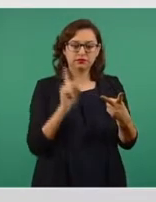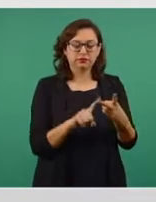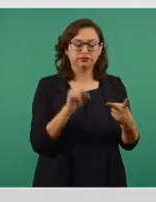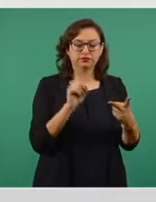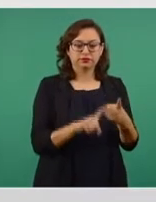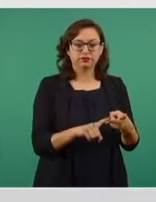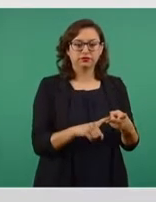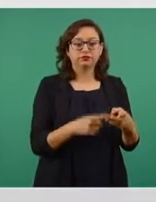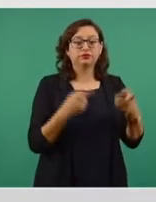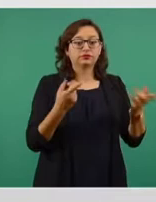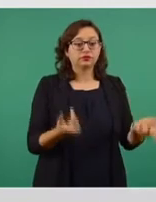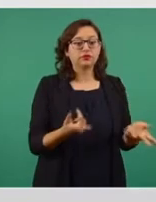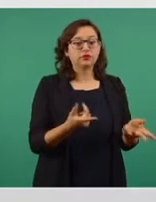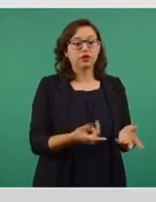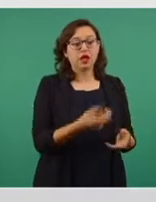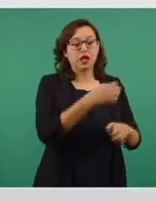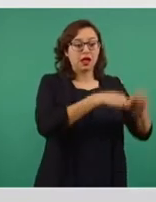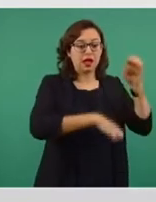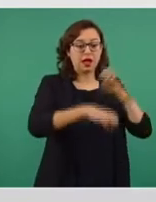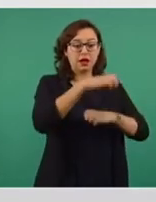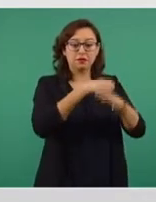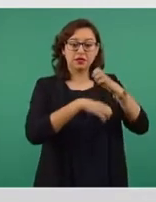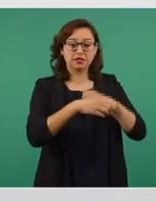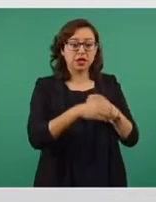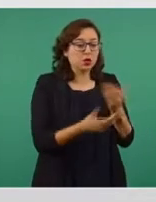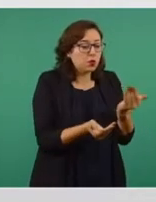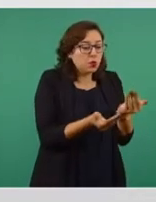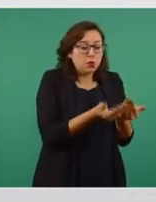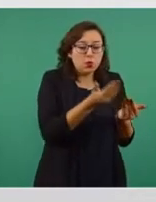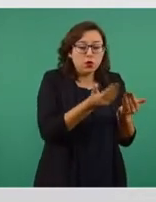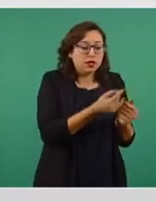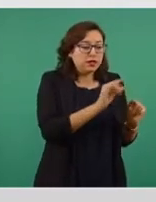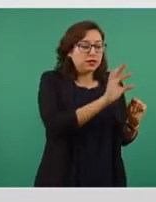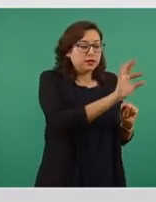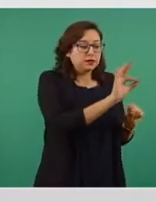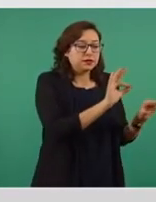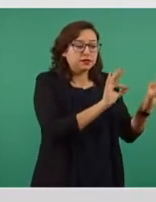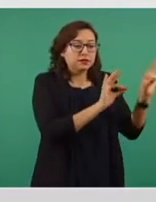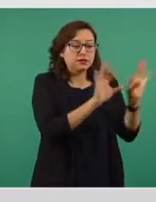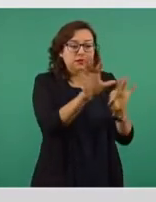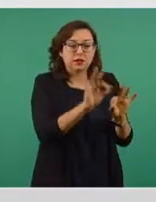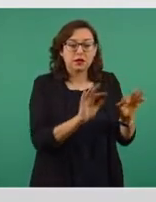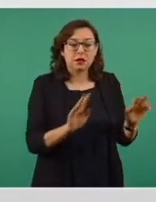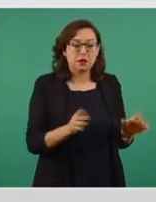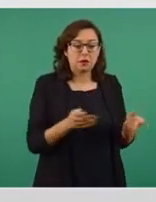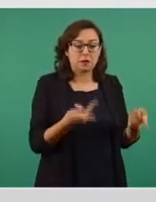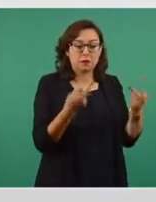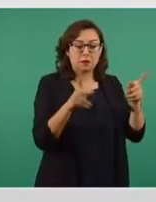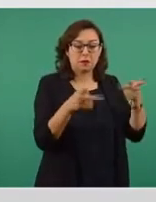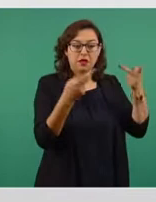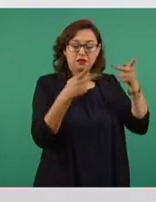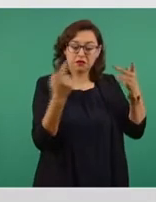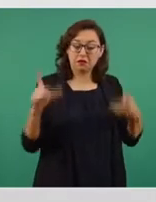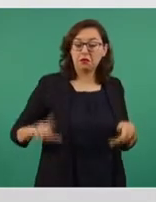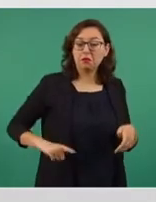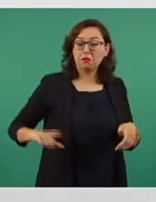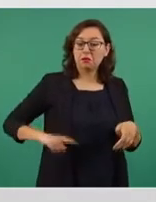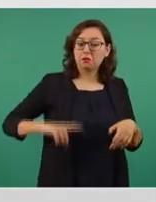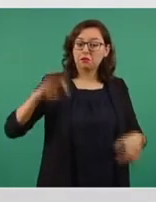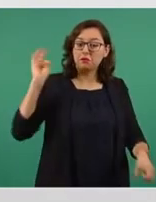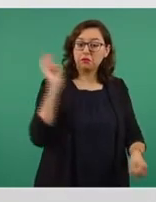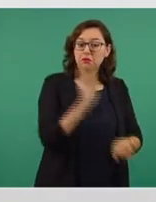concentración de mercado más grande de la que se tenga en memoria y lo que es peor, amparada desde el gobierno.